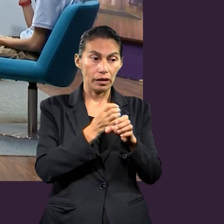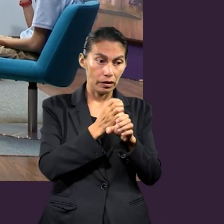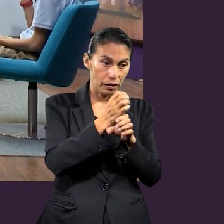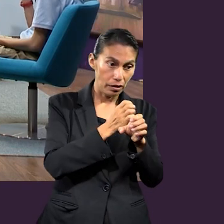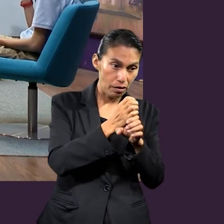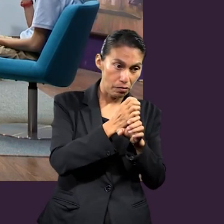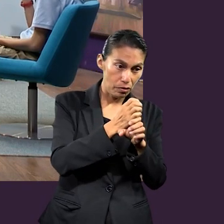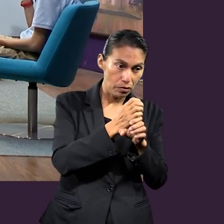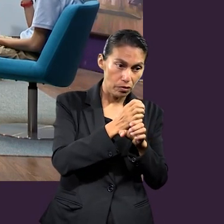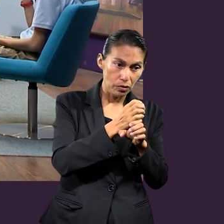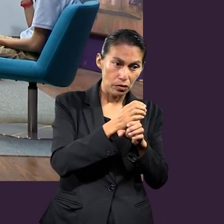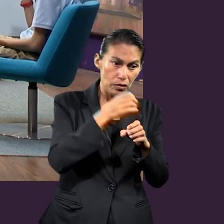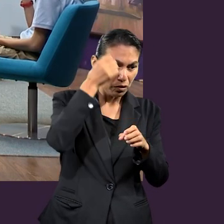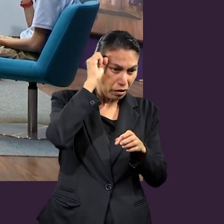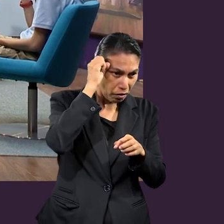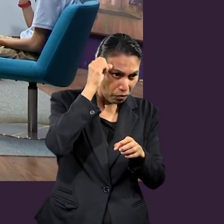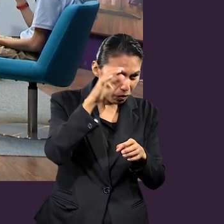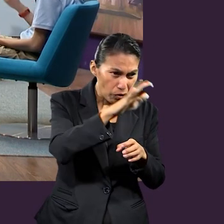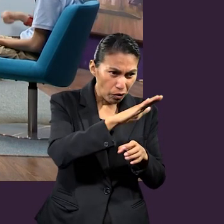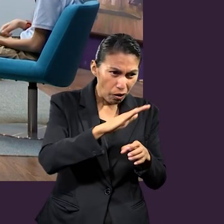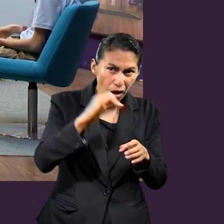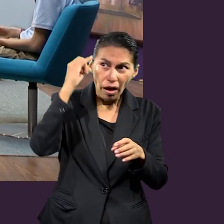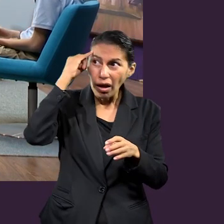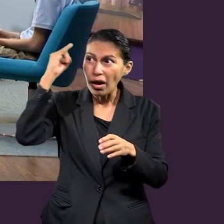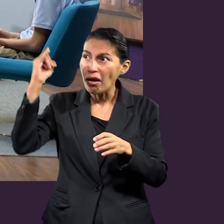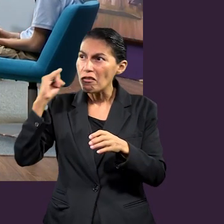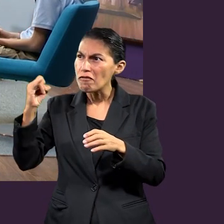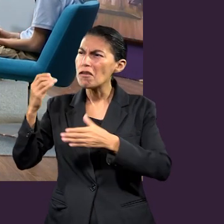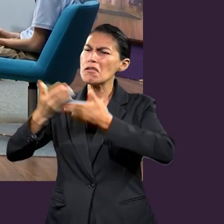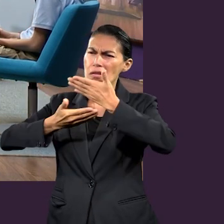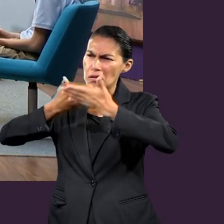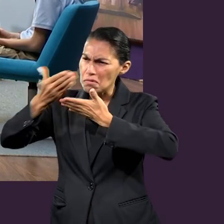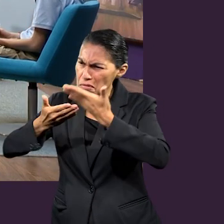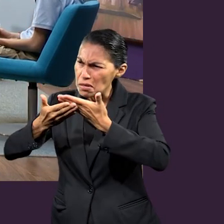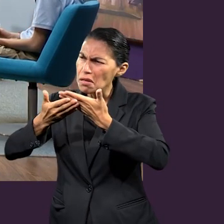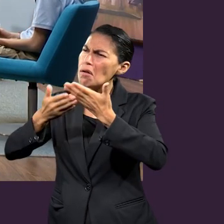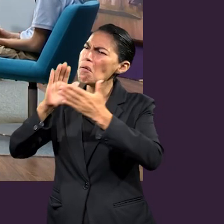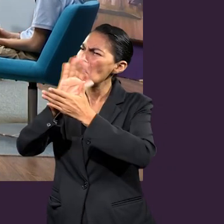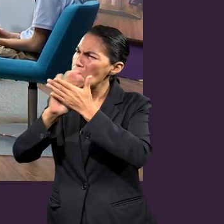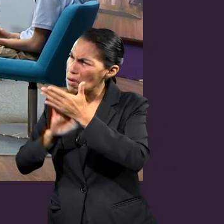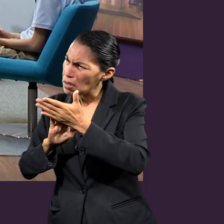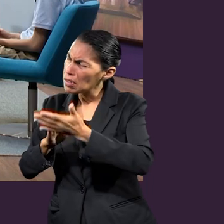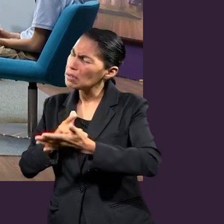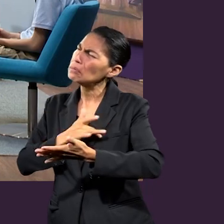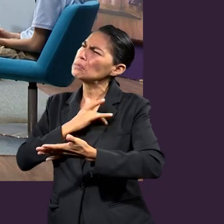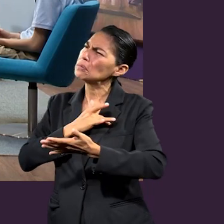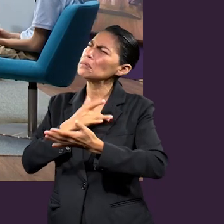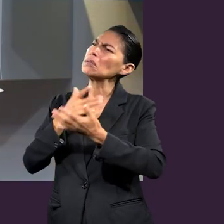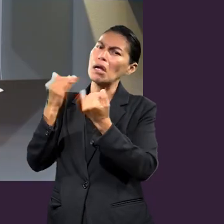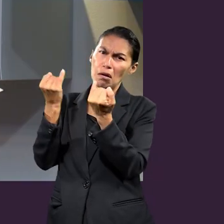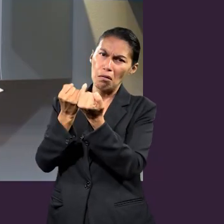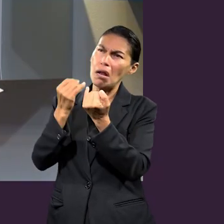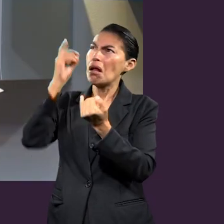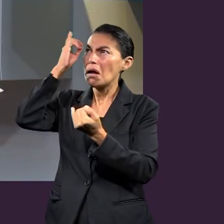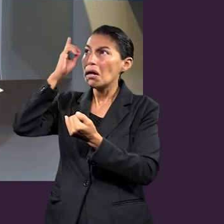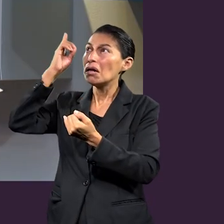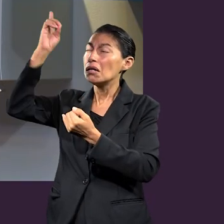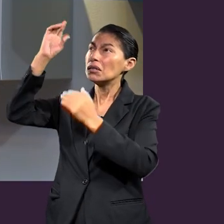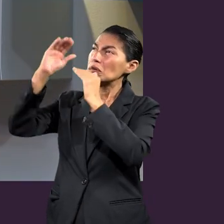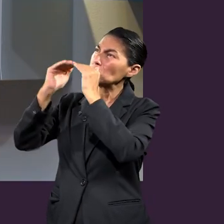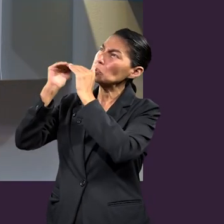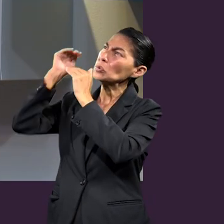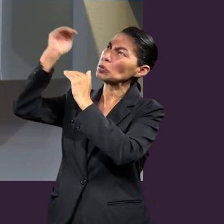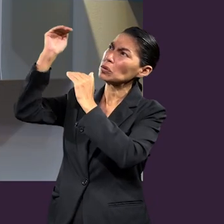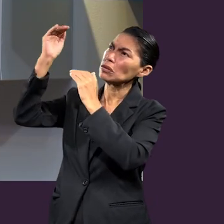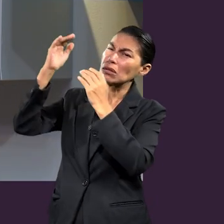Dice el texto esclavos, obedeced a vuestros amos terrenales con temor y temblor con sencillez de vuestro corazón